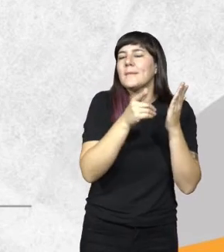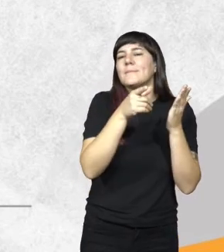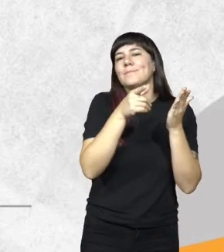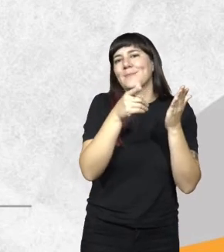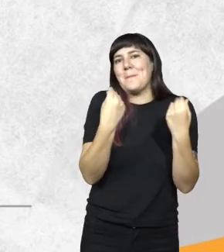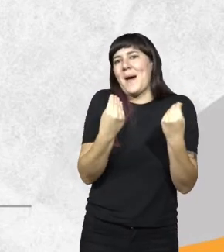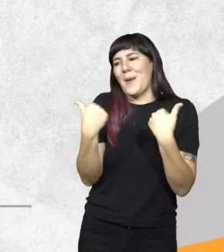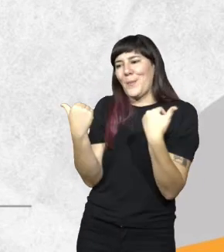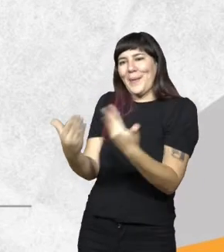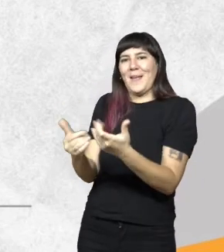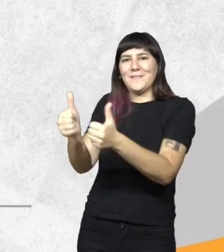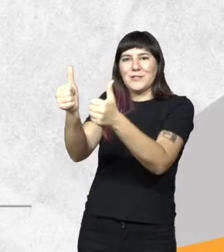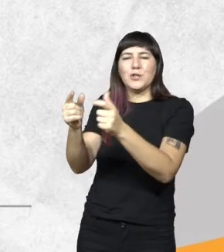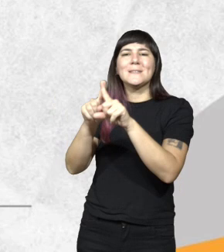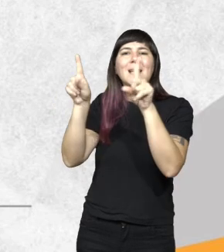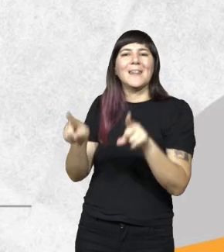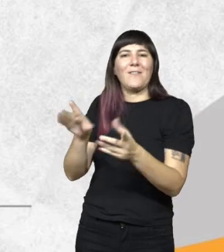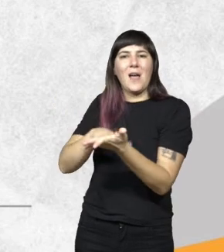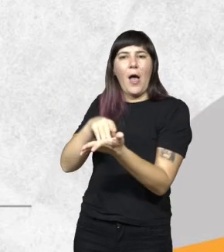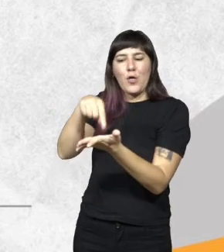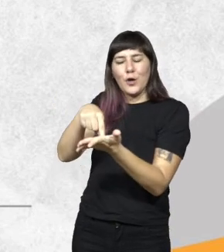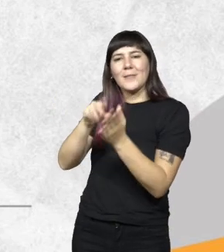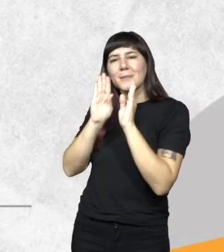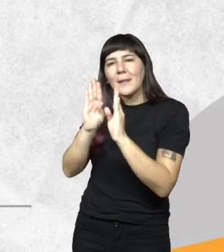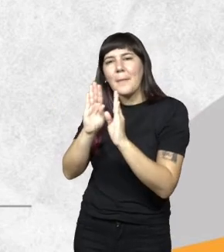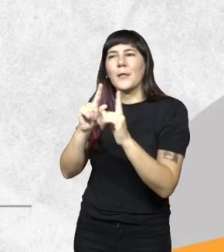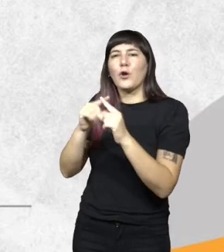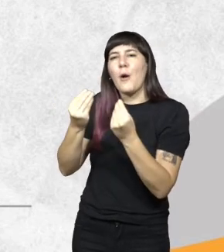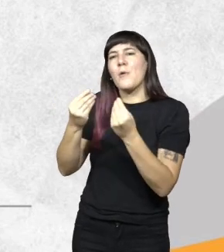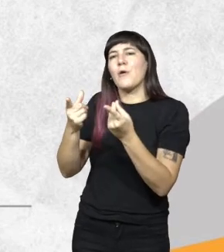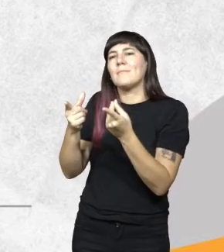beneficios de los certificados de tratamiento de disposición final.